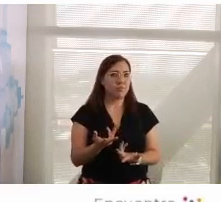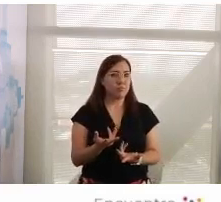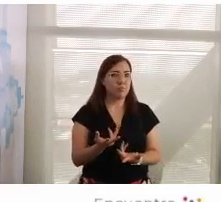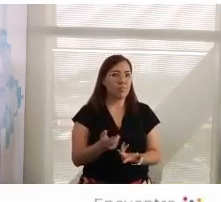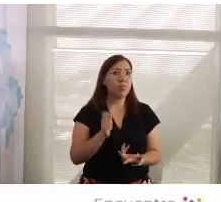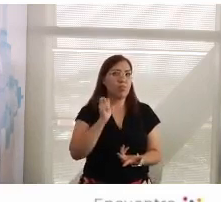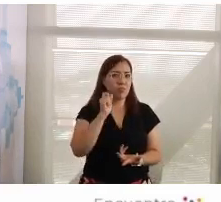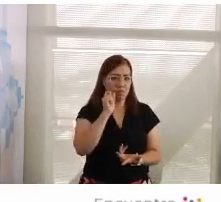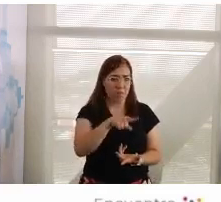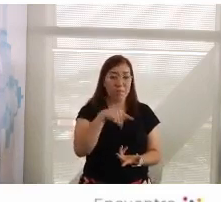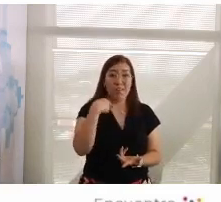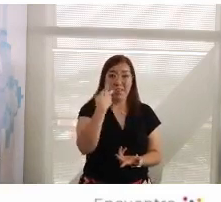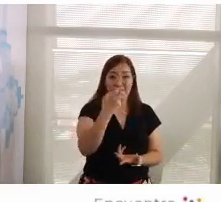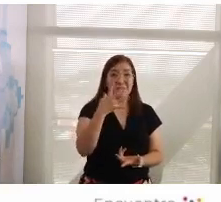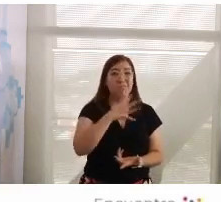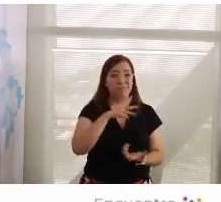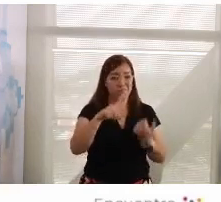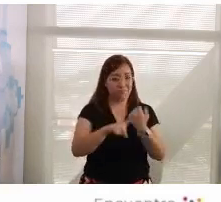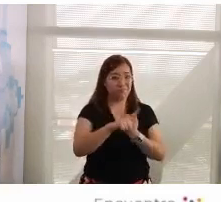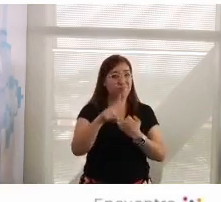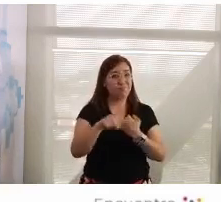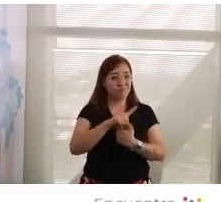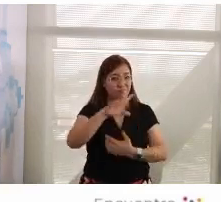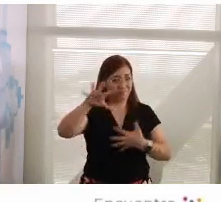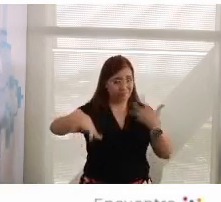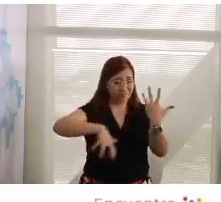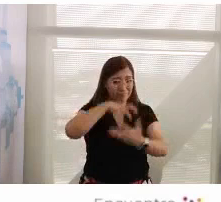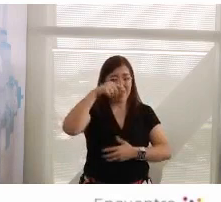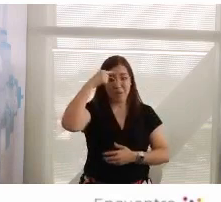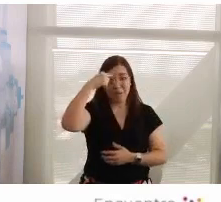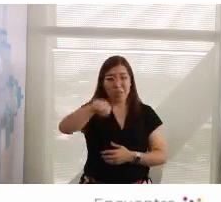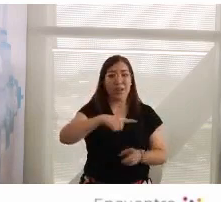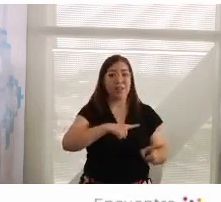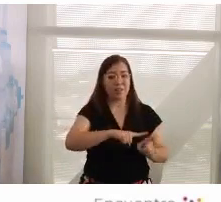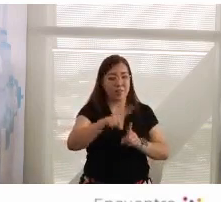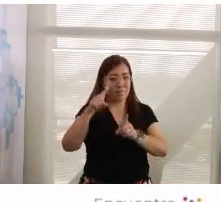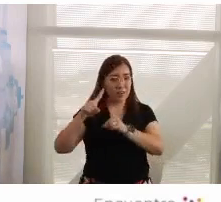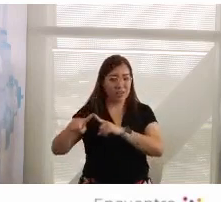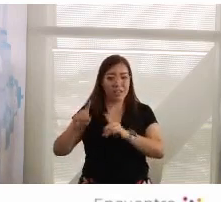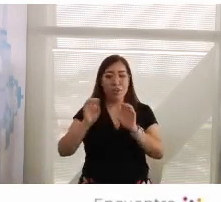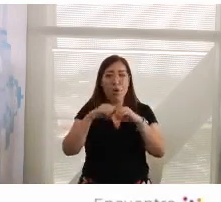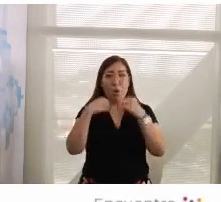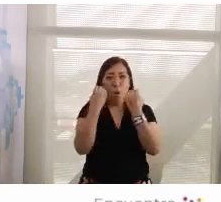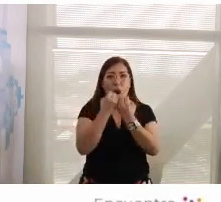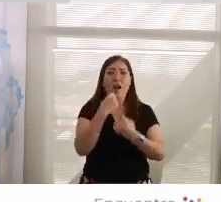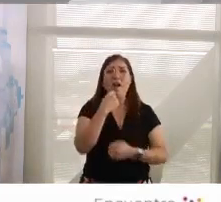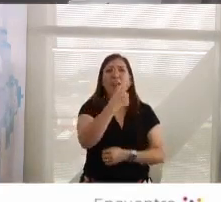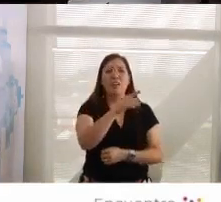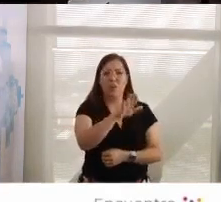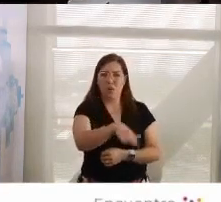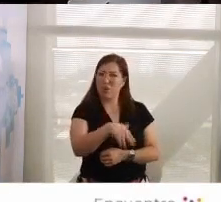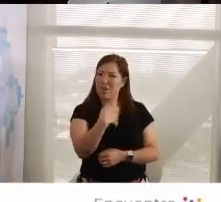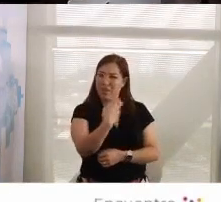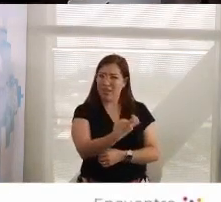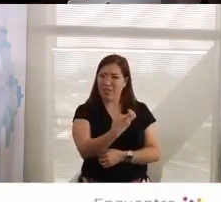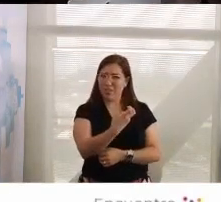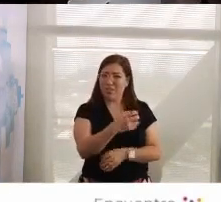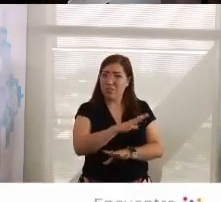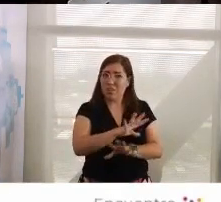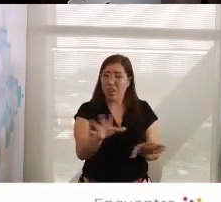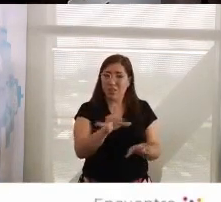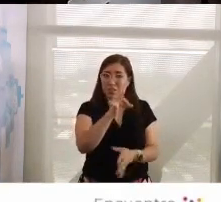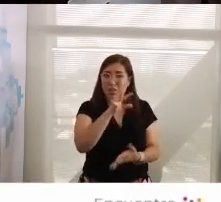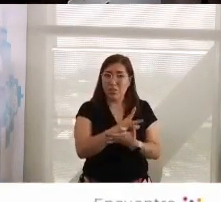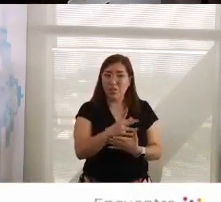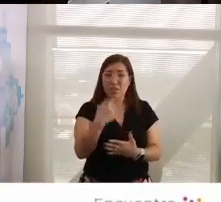también genera una problemática enorme para organizaciones que quieren articular el discurso de, oye, esto no es una cosa que lo pones